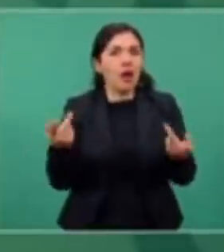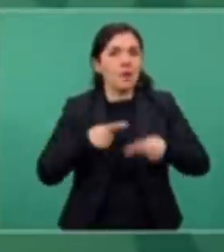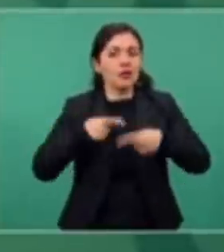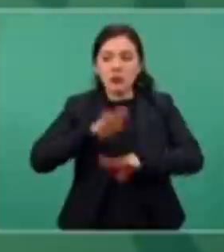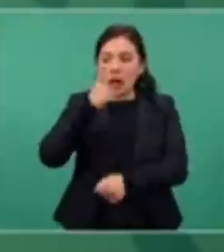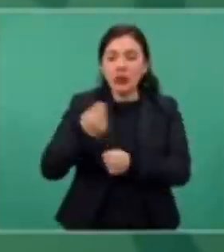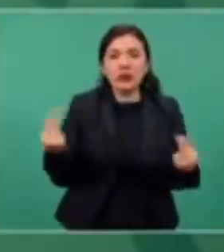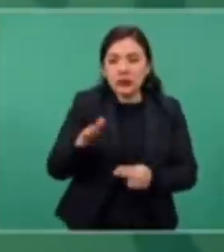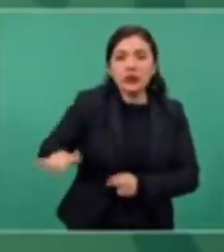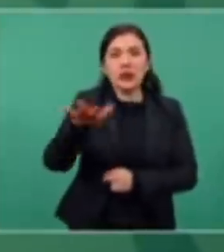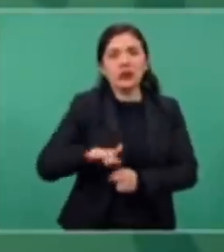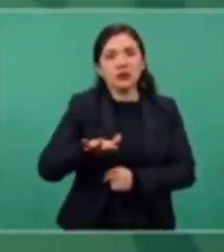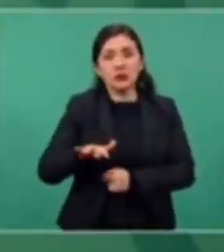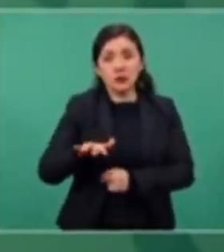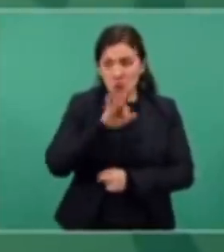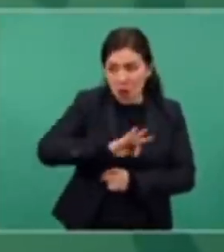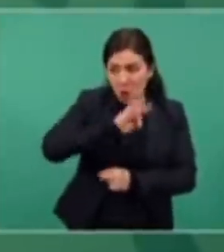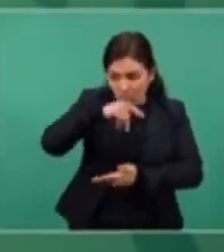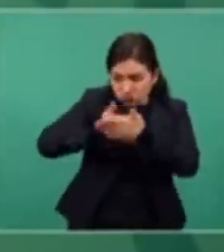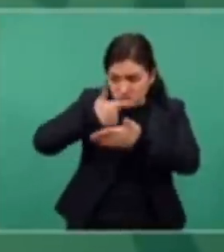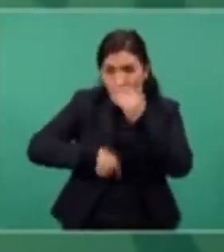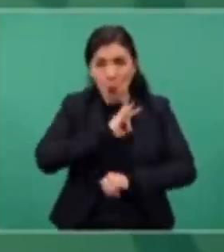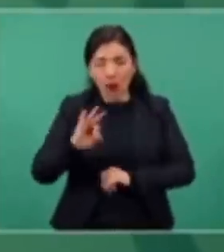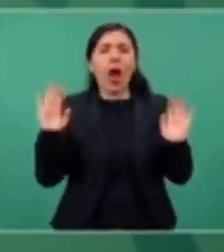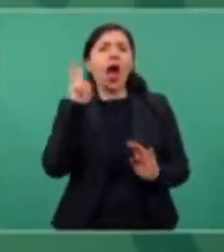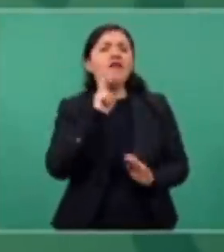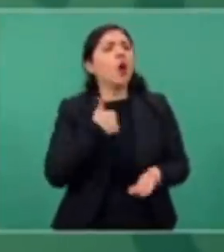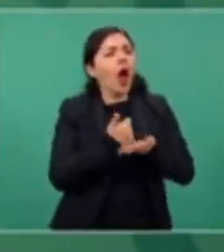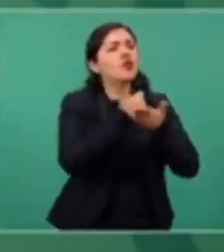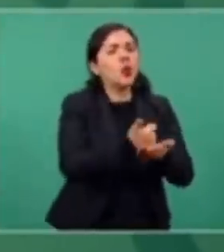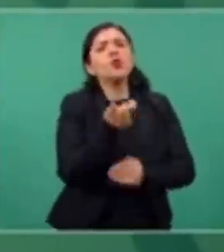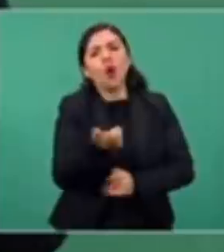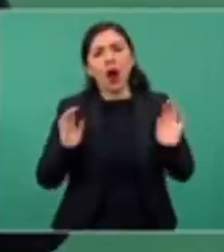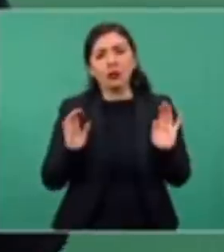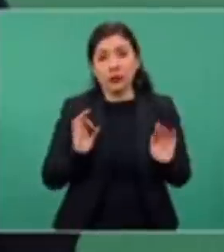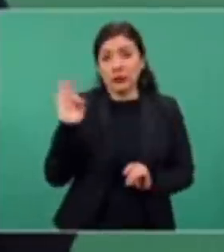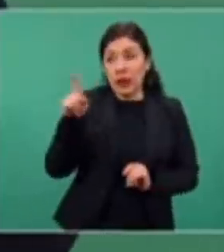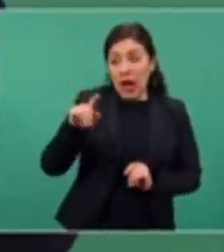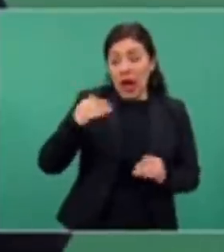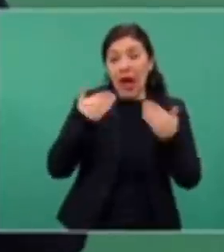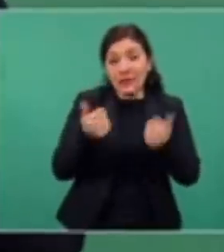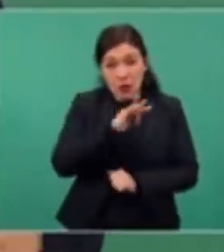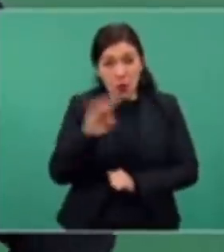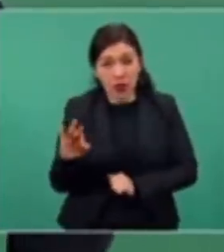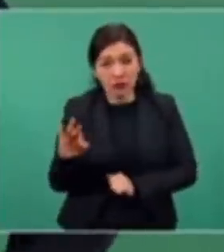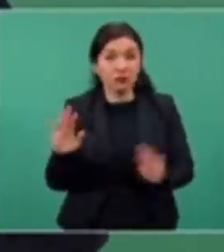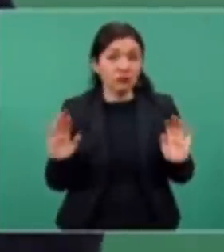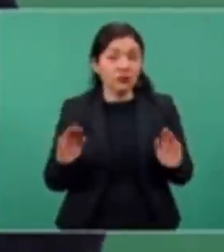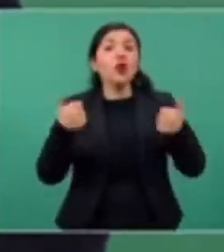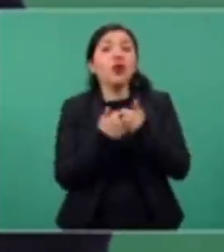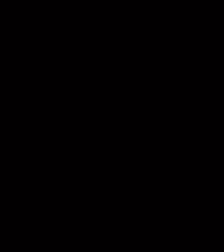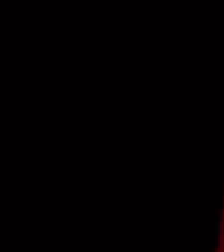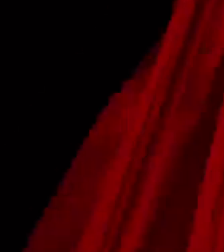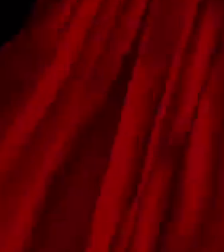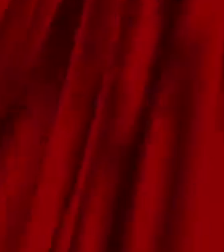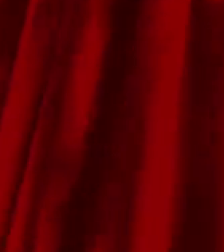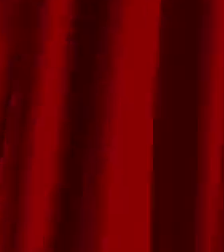los que lo necesitan, cuánto podría ayudar, si es que tiene posibilidad de hacerlo sin afectar ningún programa.